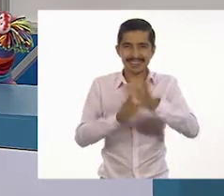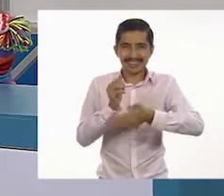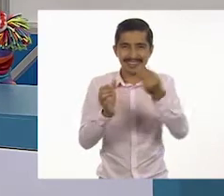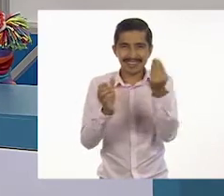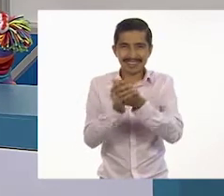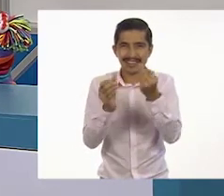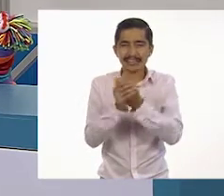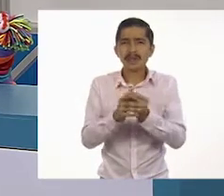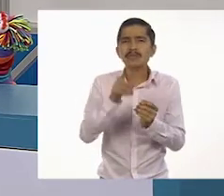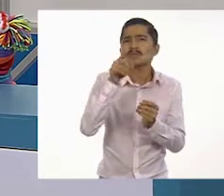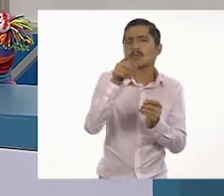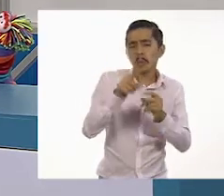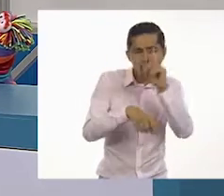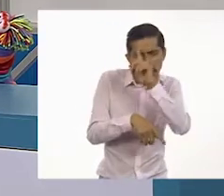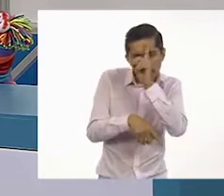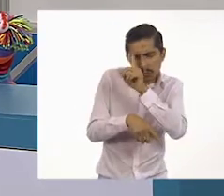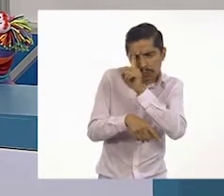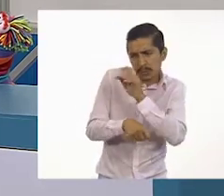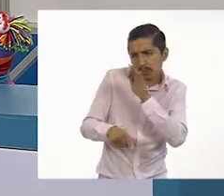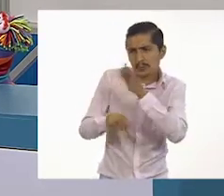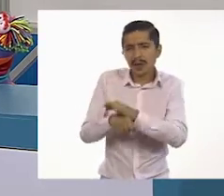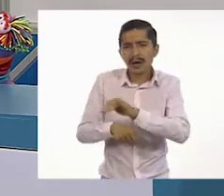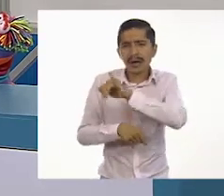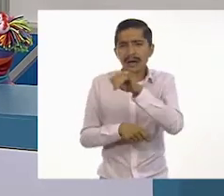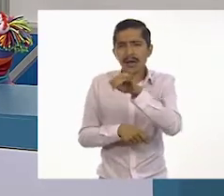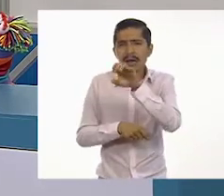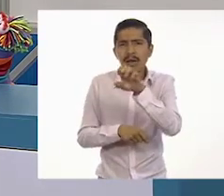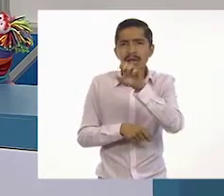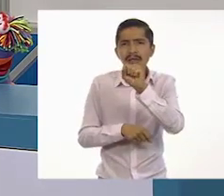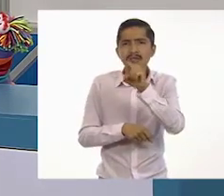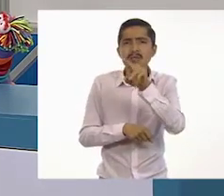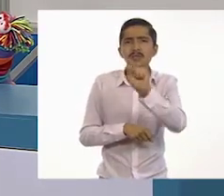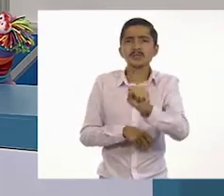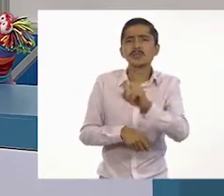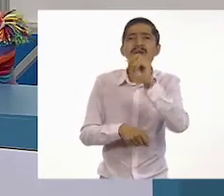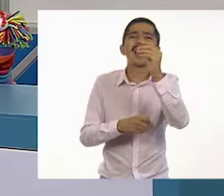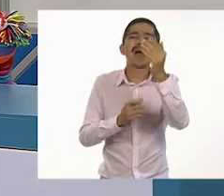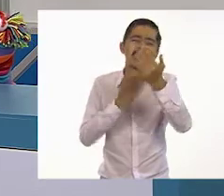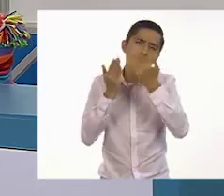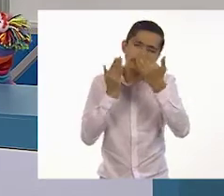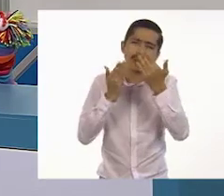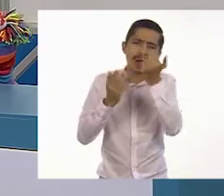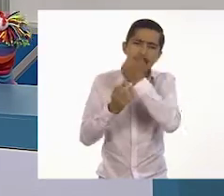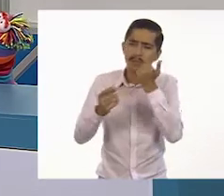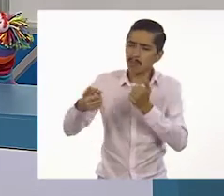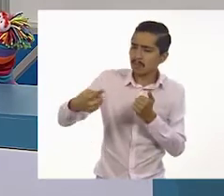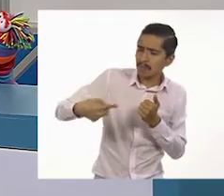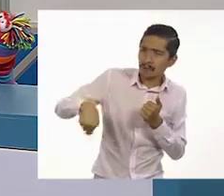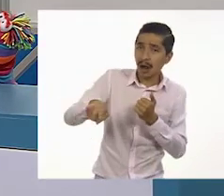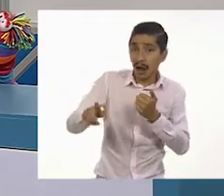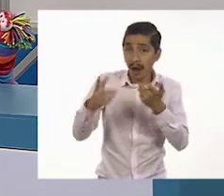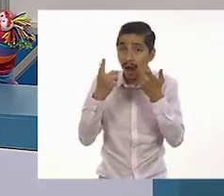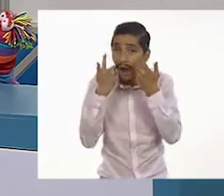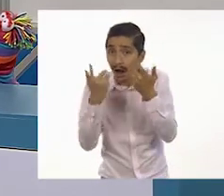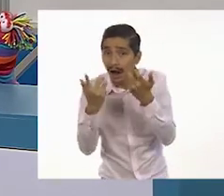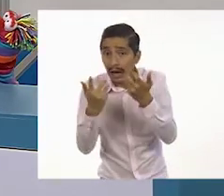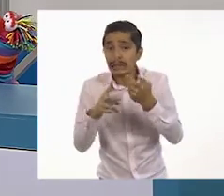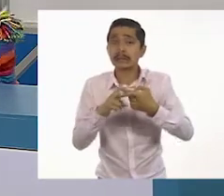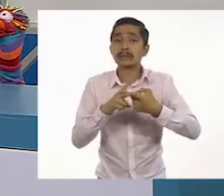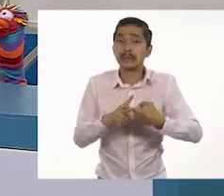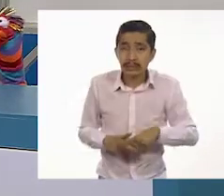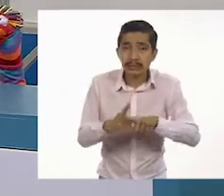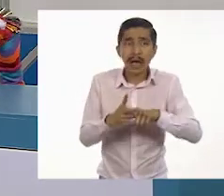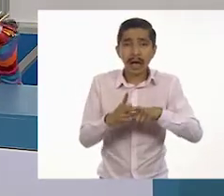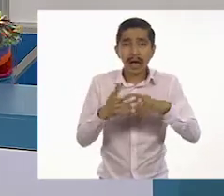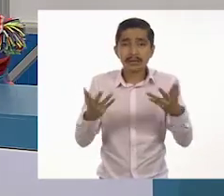¿qué consejos les podríamos dar a Jesús y nuestros estudiantes en casa para que, si así lo desean, puedan ir comenzando